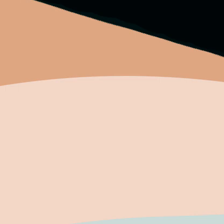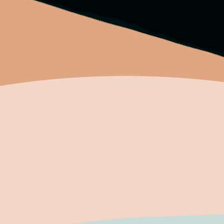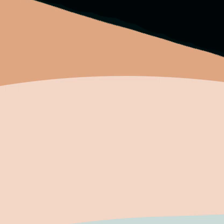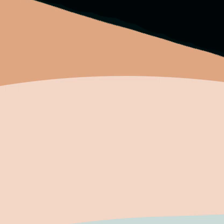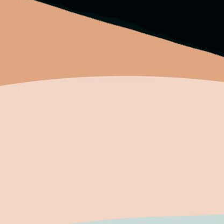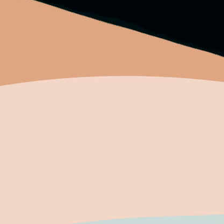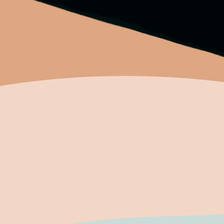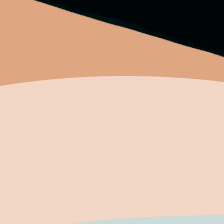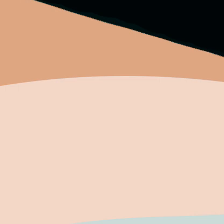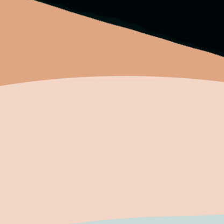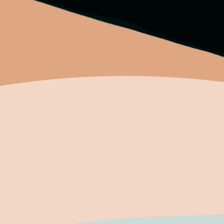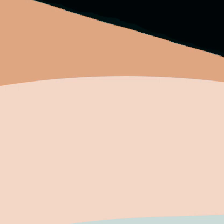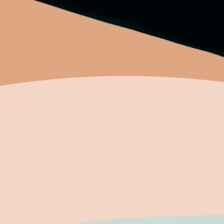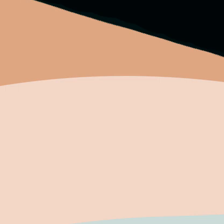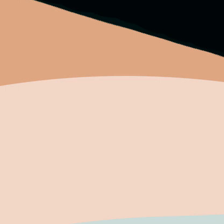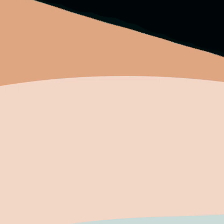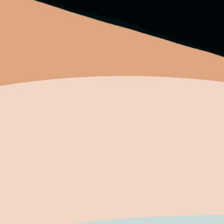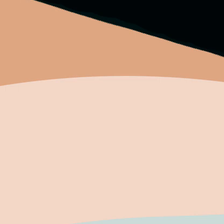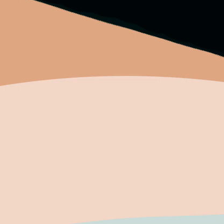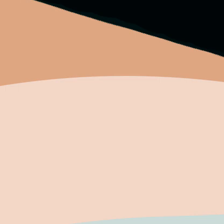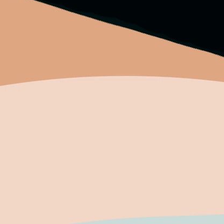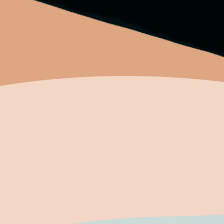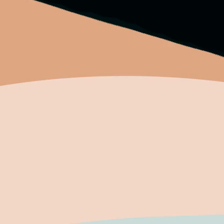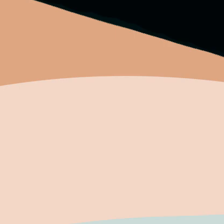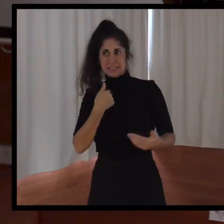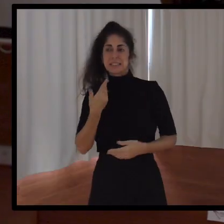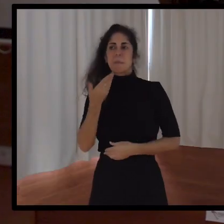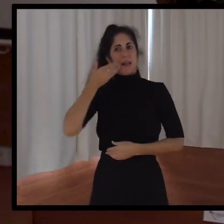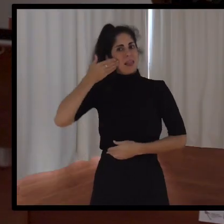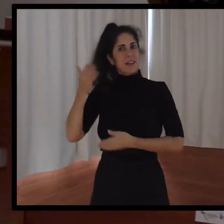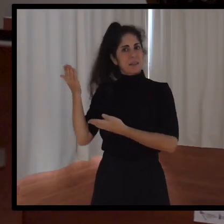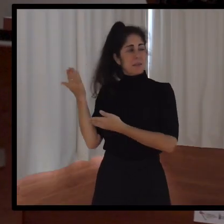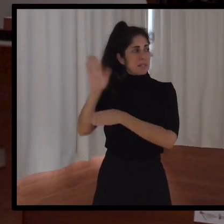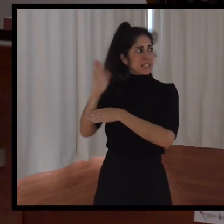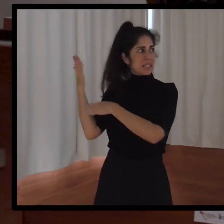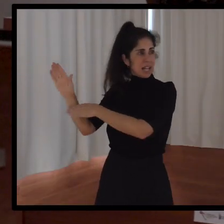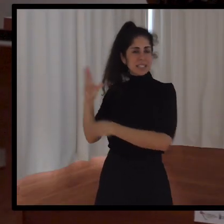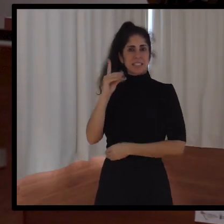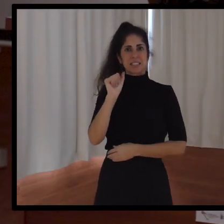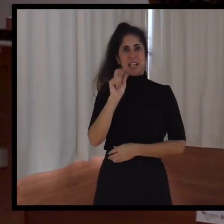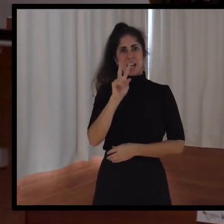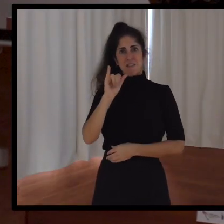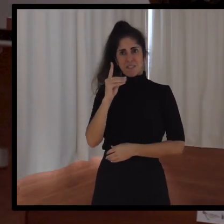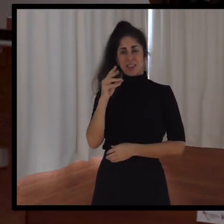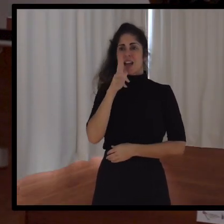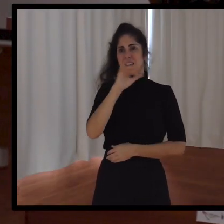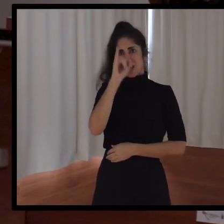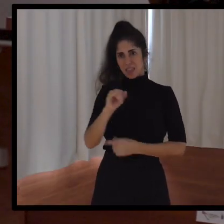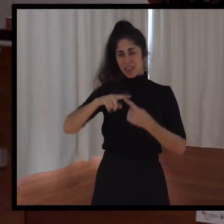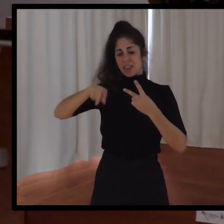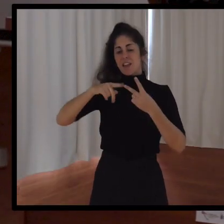Tengo el placer de presentarles a David Hernández y a Víctor Rivero Hernández.